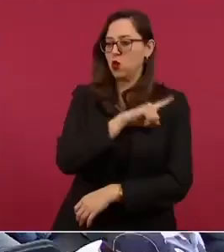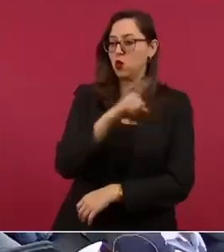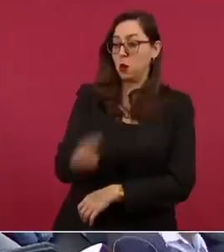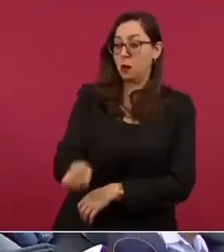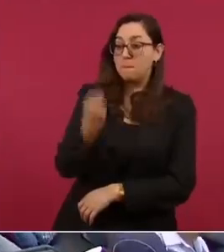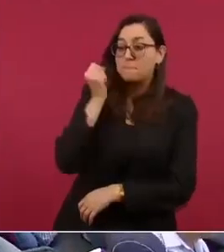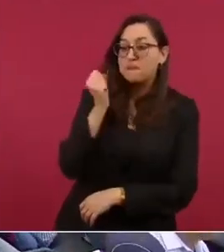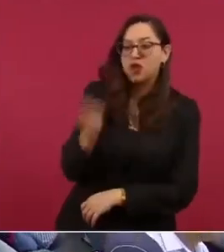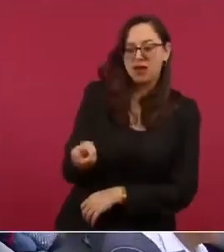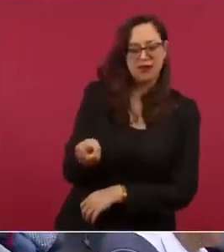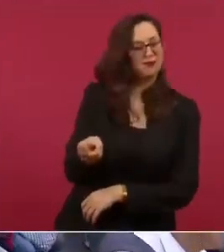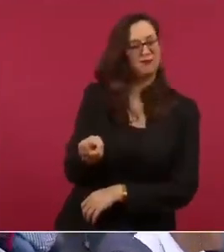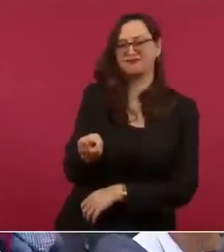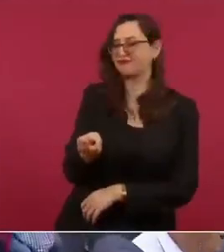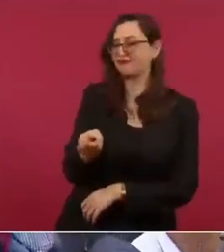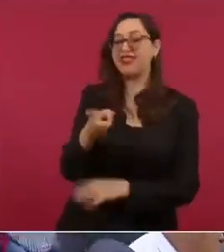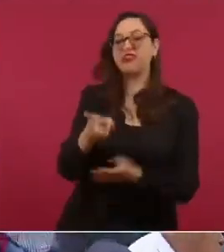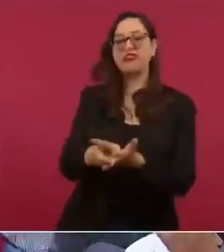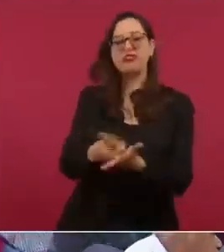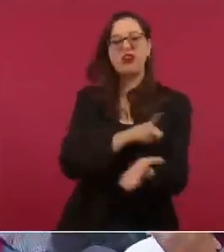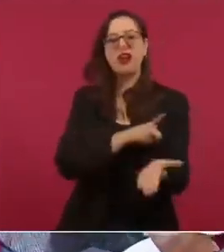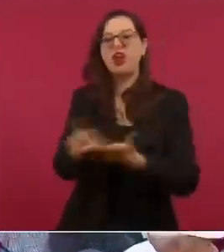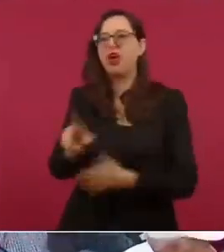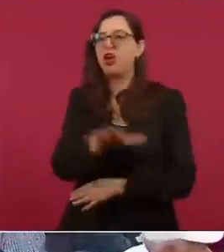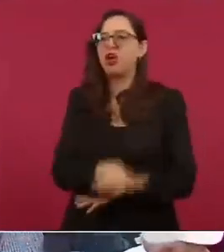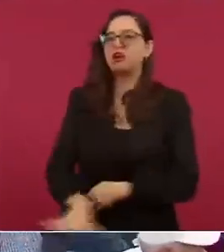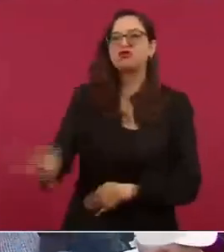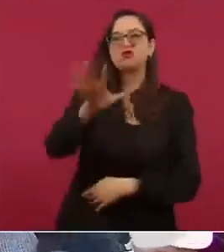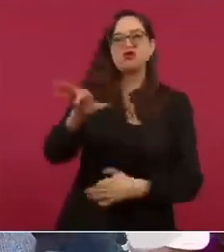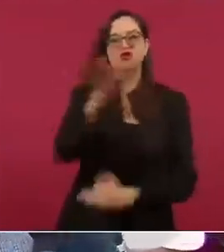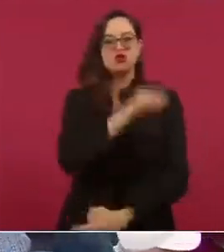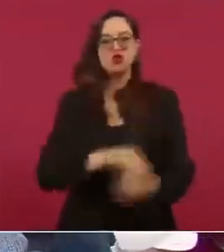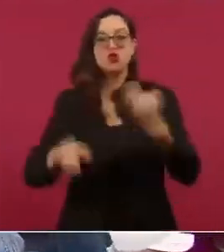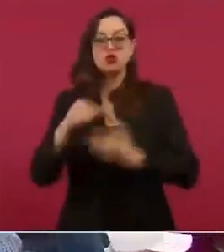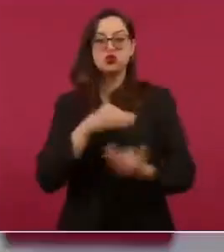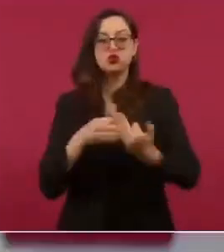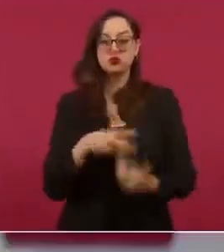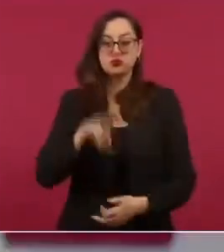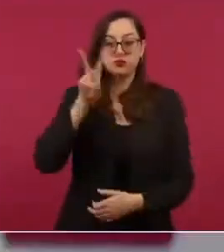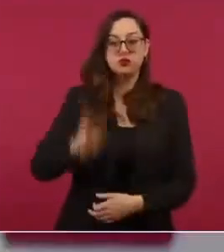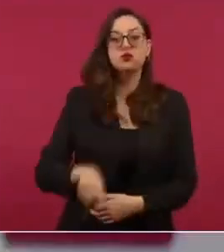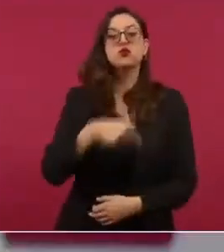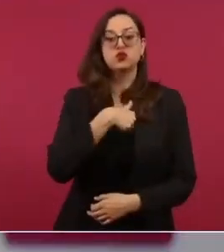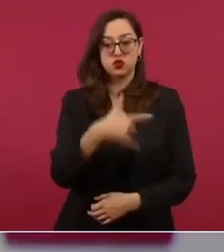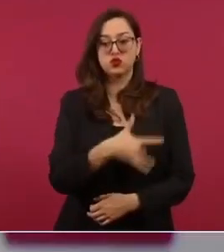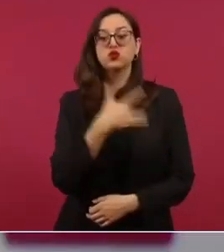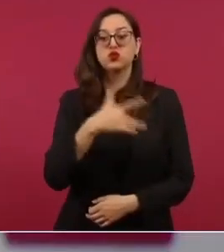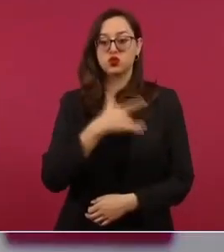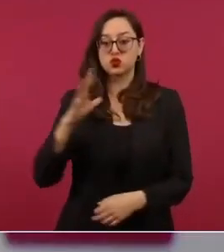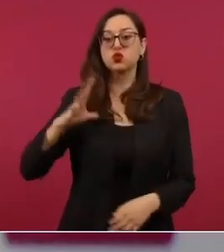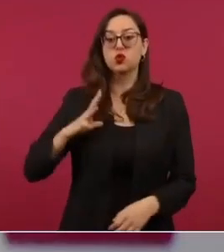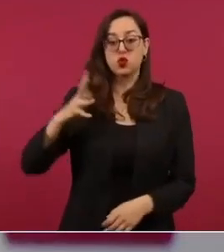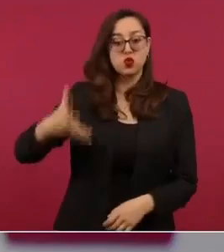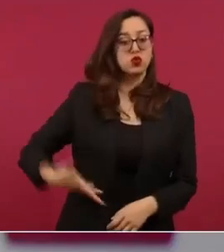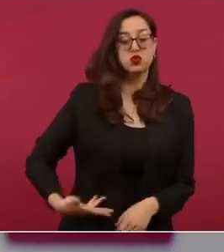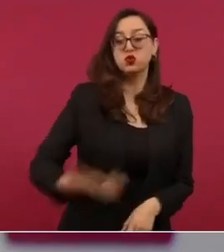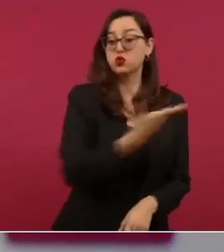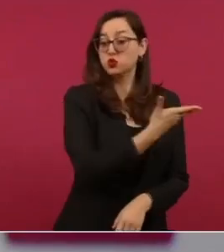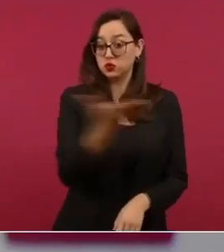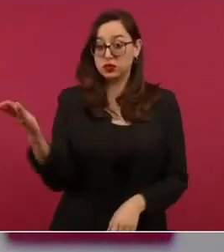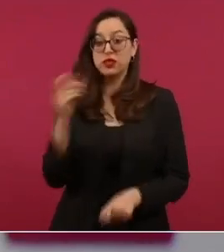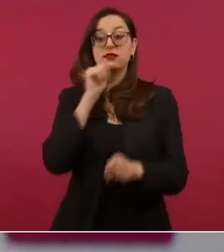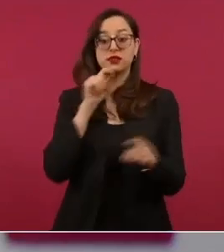estamos y me siento muy orgulloso y así debemos de sentirnos todos